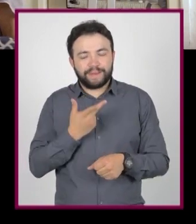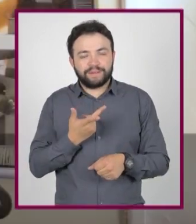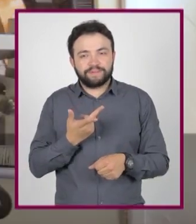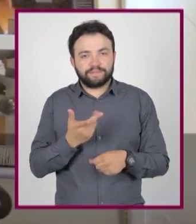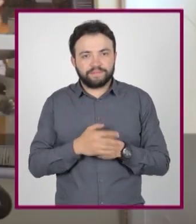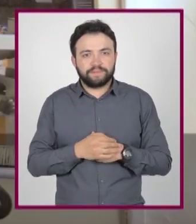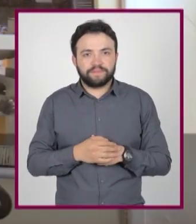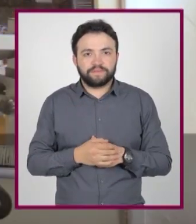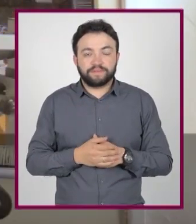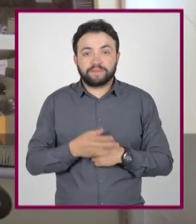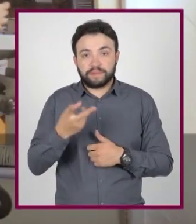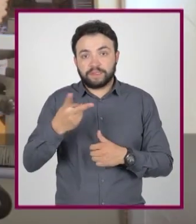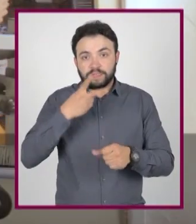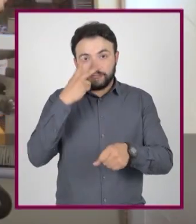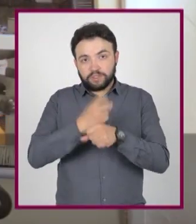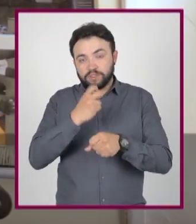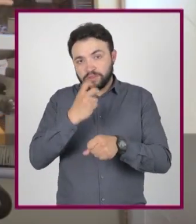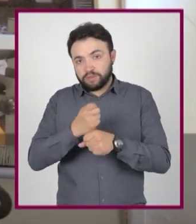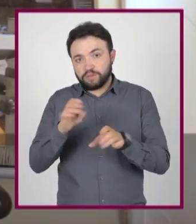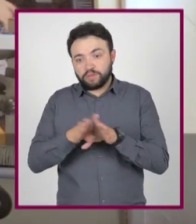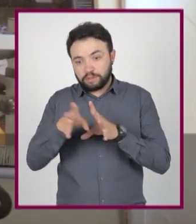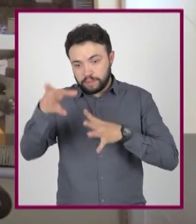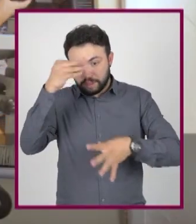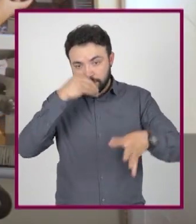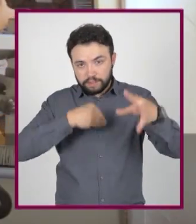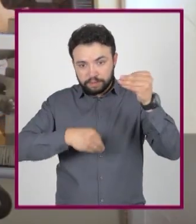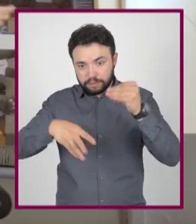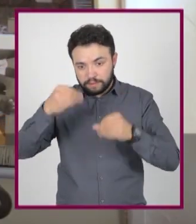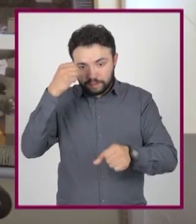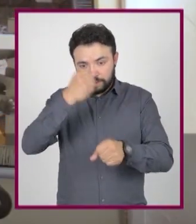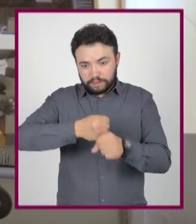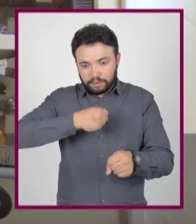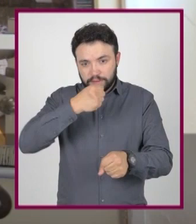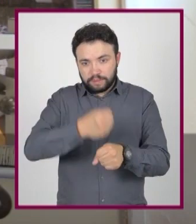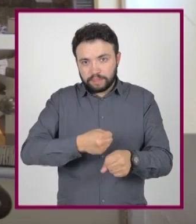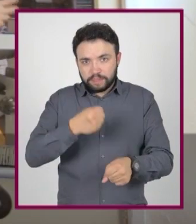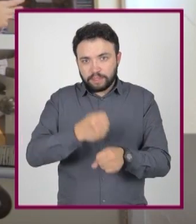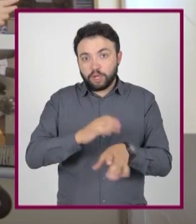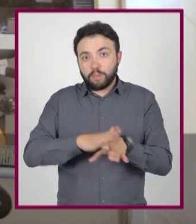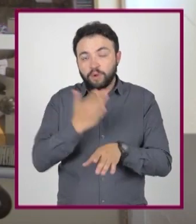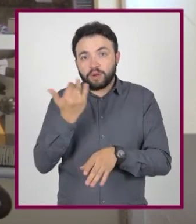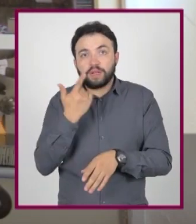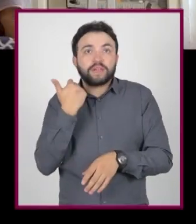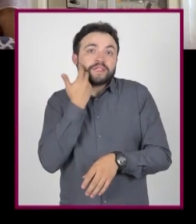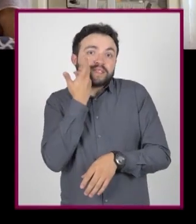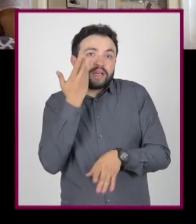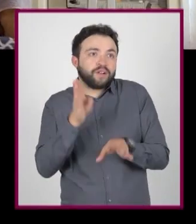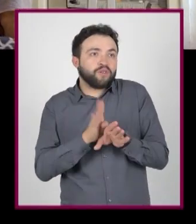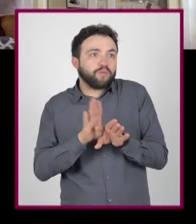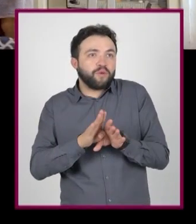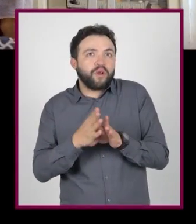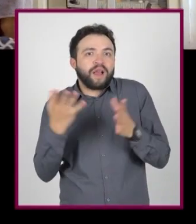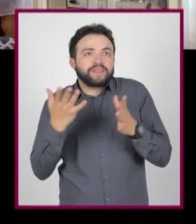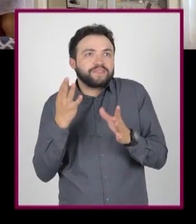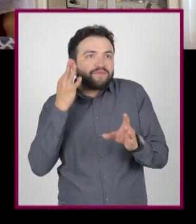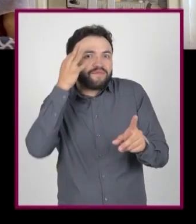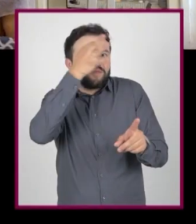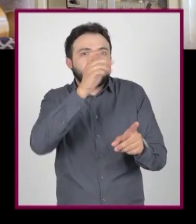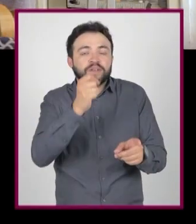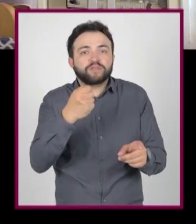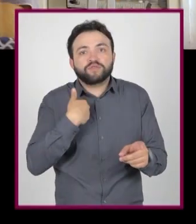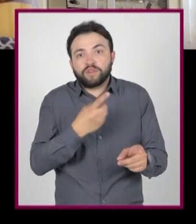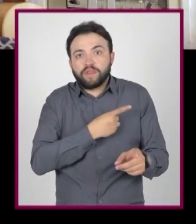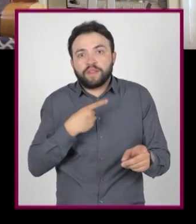mejor. En esta segunda modalidad de practicar con propósito descubrí muchas cosas. Porque en la práctica con